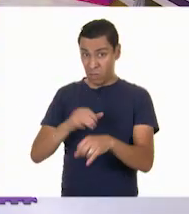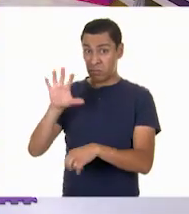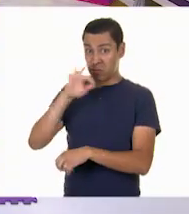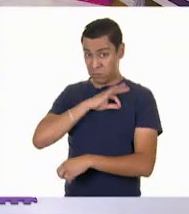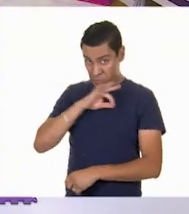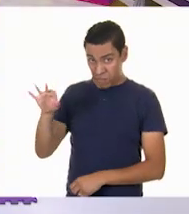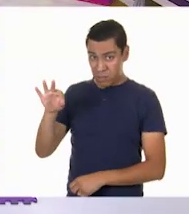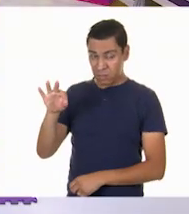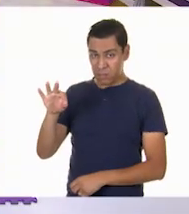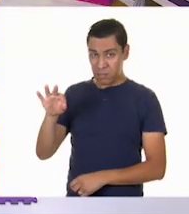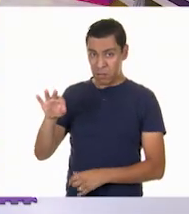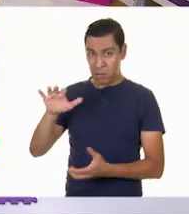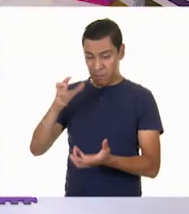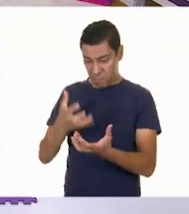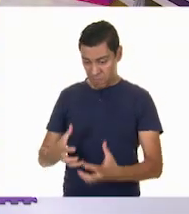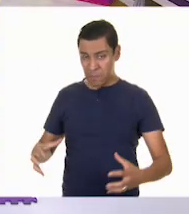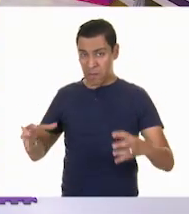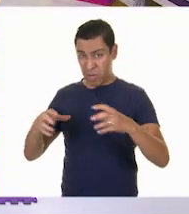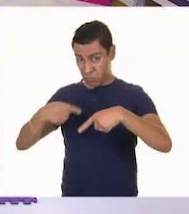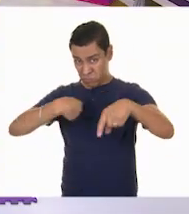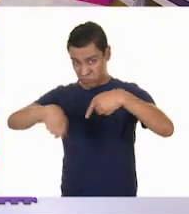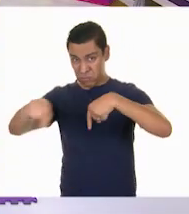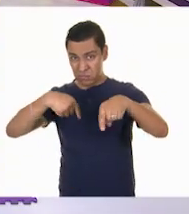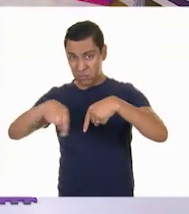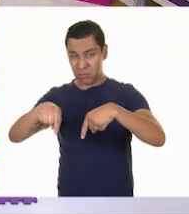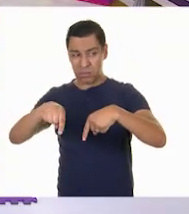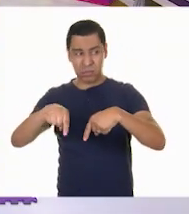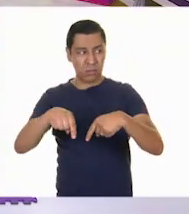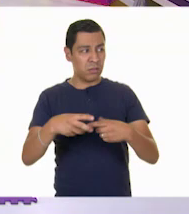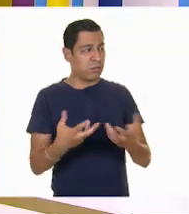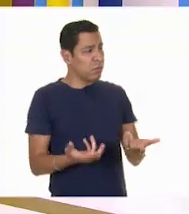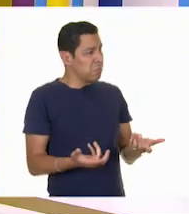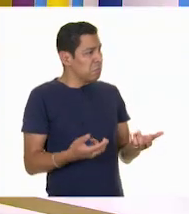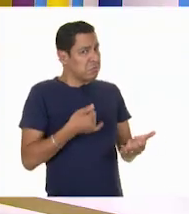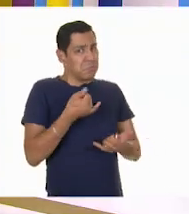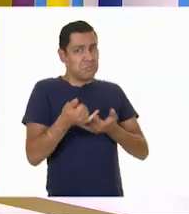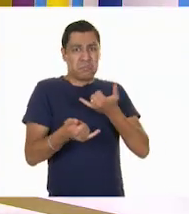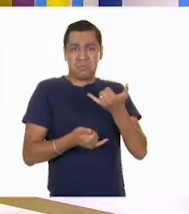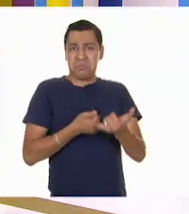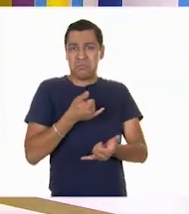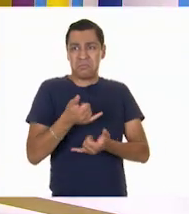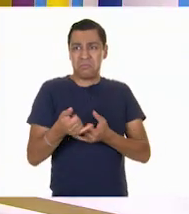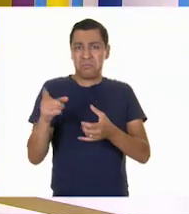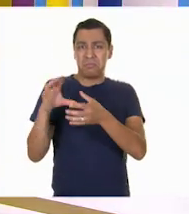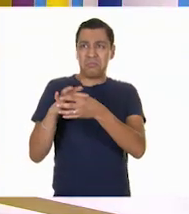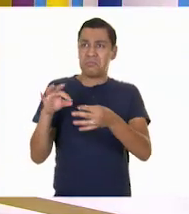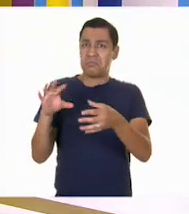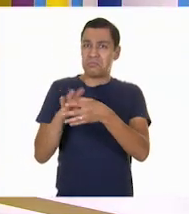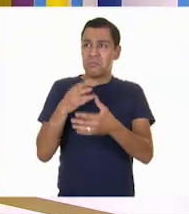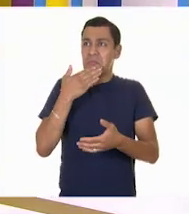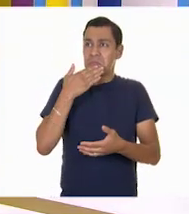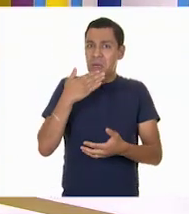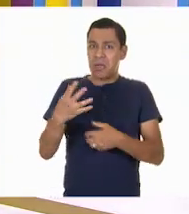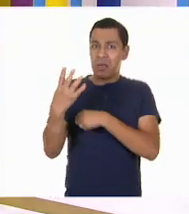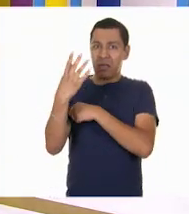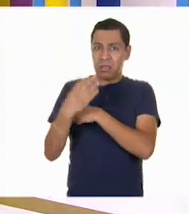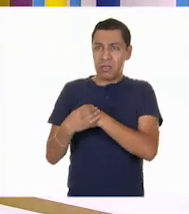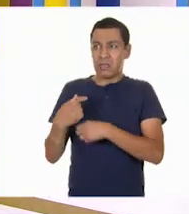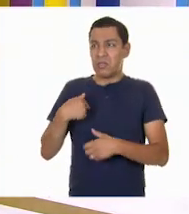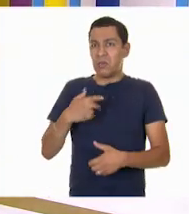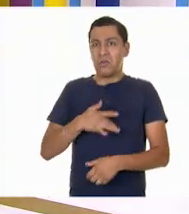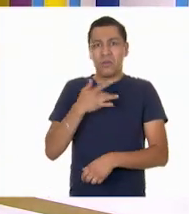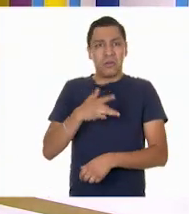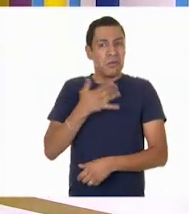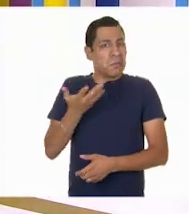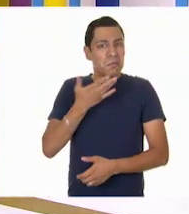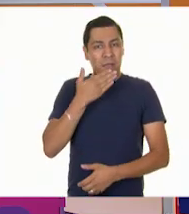de fútbol? Pero, pues, es que como me dio el balón y estamos hablando de los juegos y las actividades recreativas, pues, yo me emocioné y quise jugar